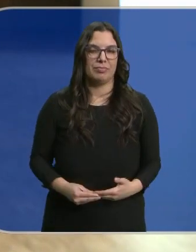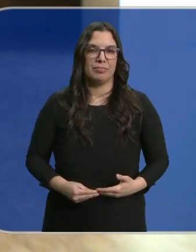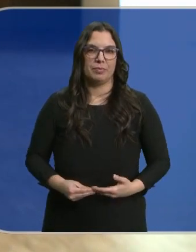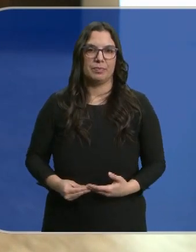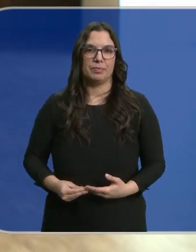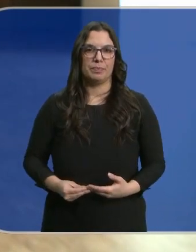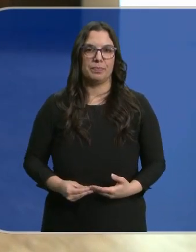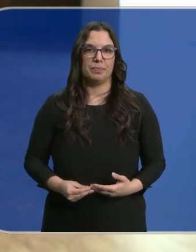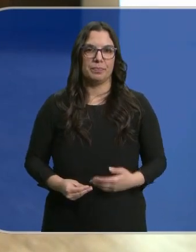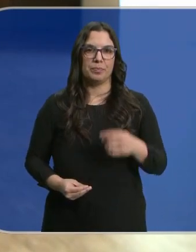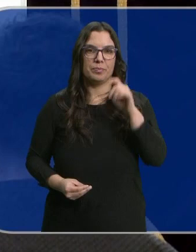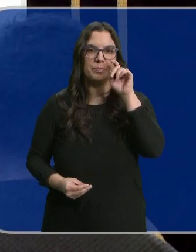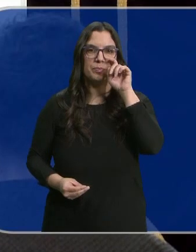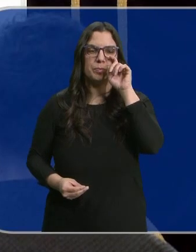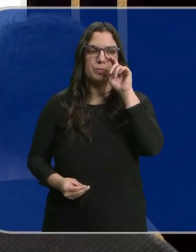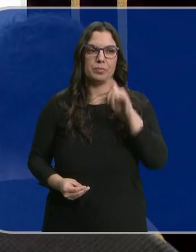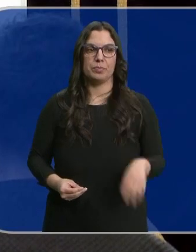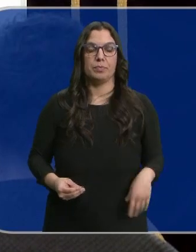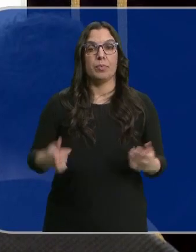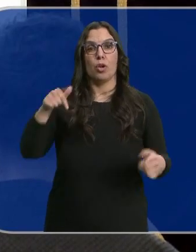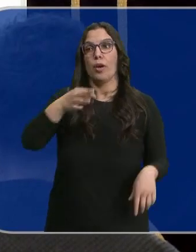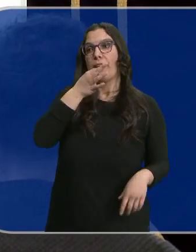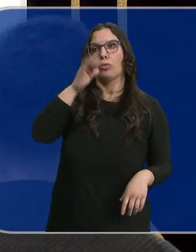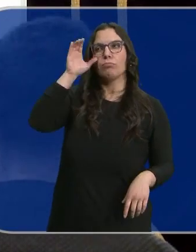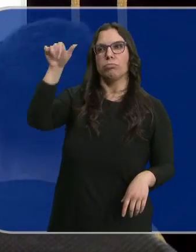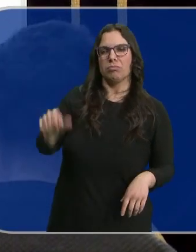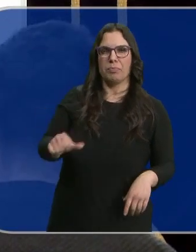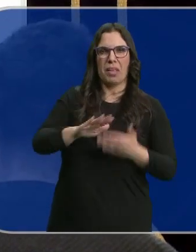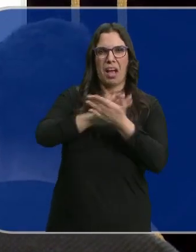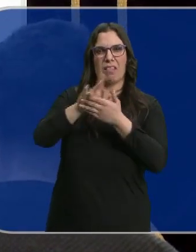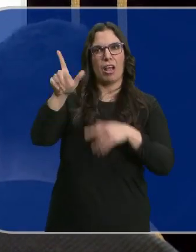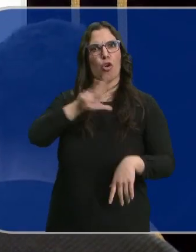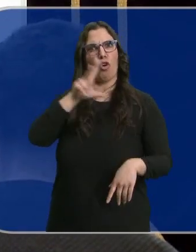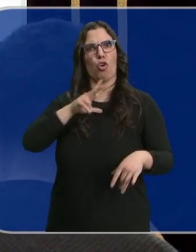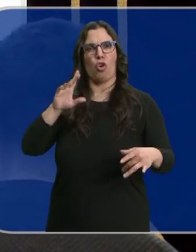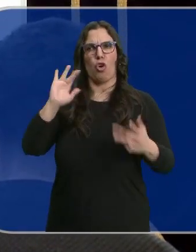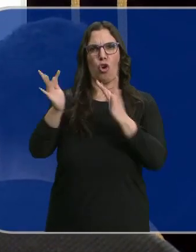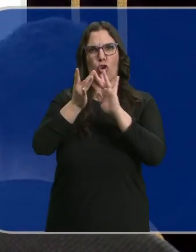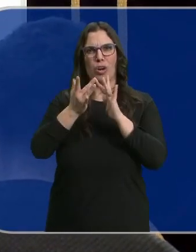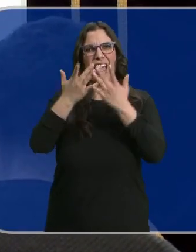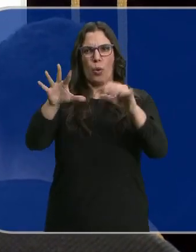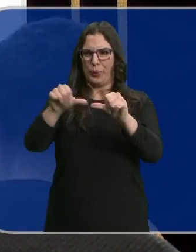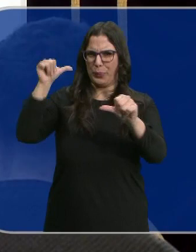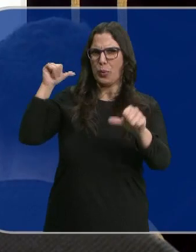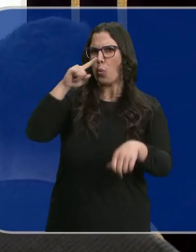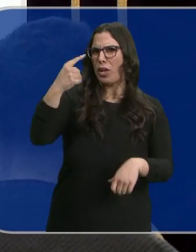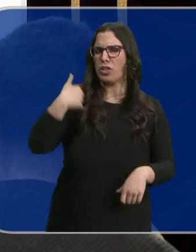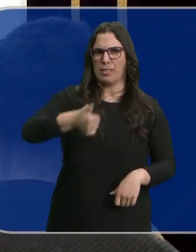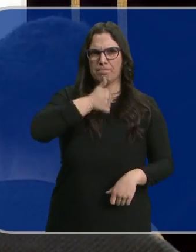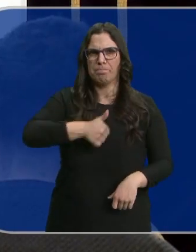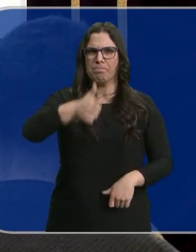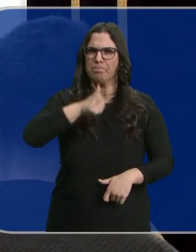Carlos Poyán. Es que escucharle hoy hablar de concordia, después de lo que hemos tenido que soportar durante este año,